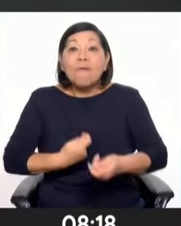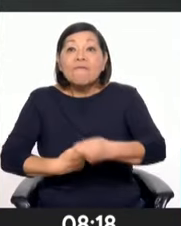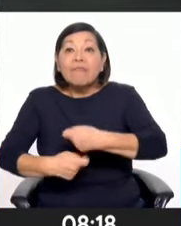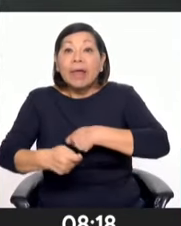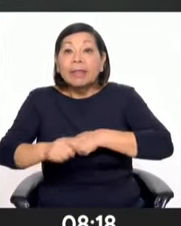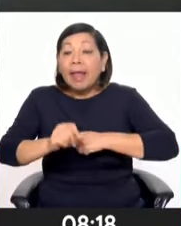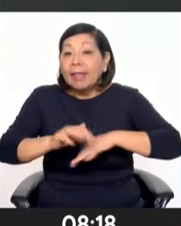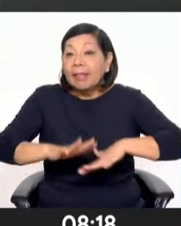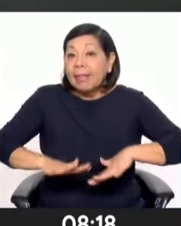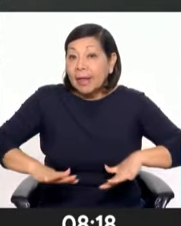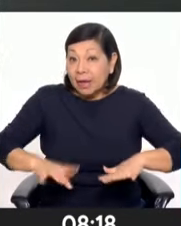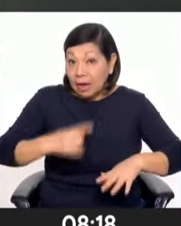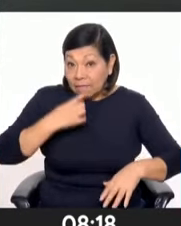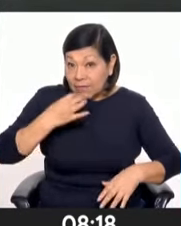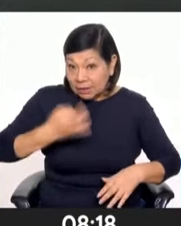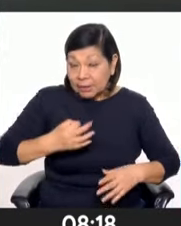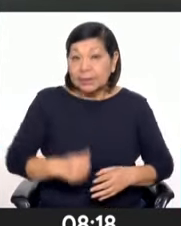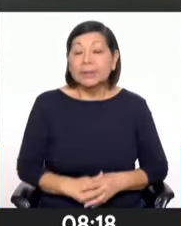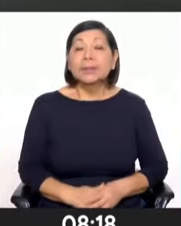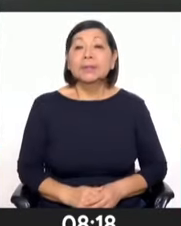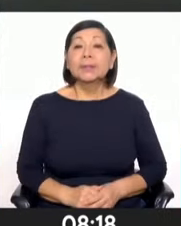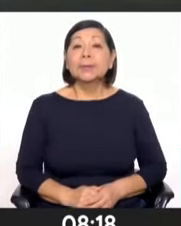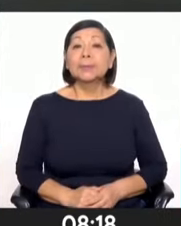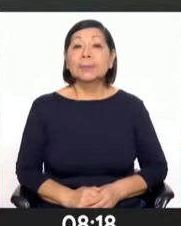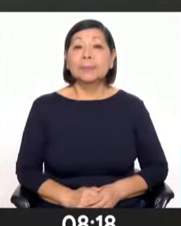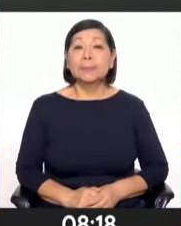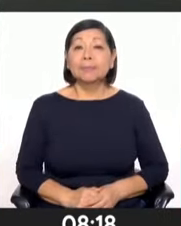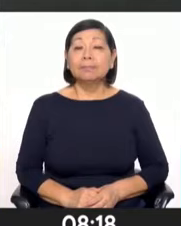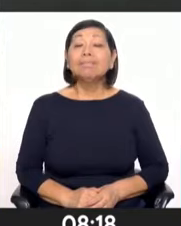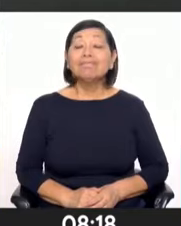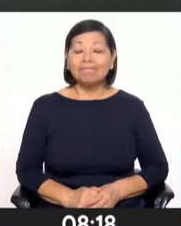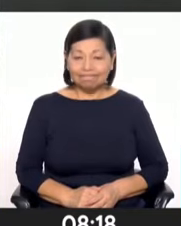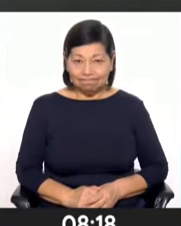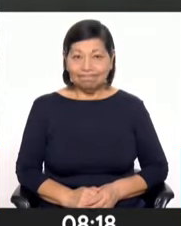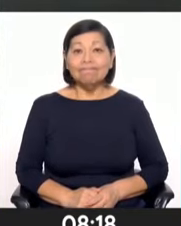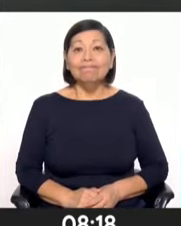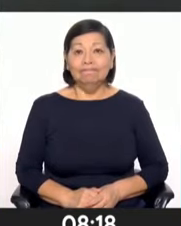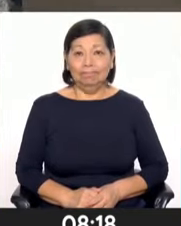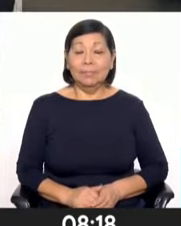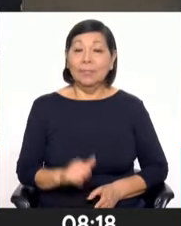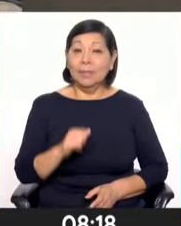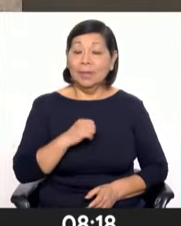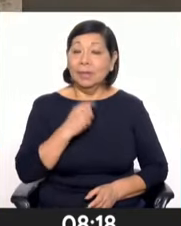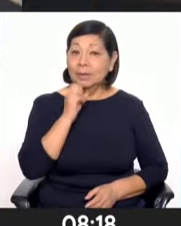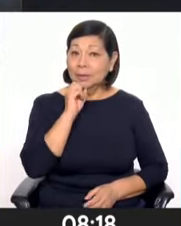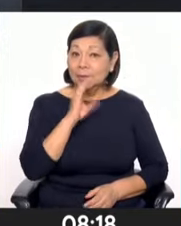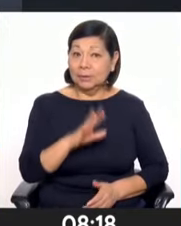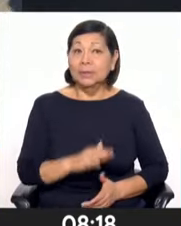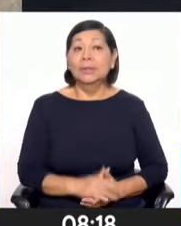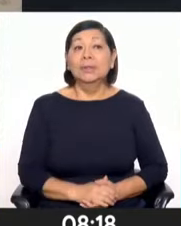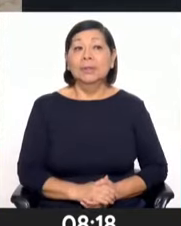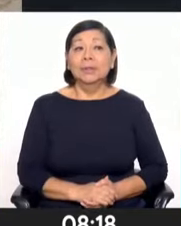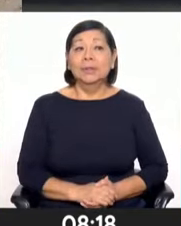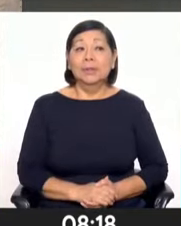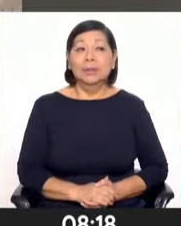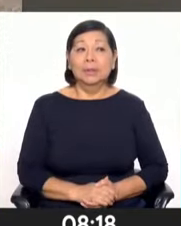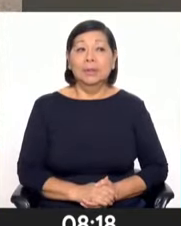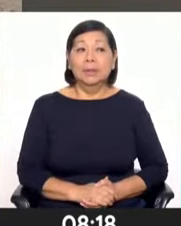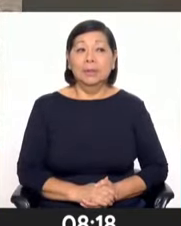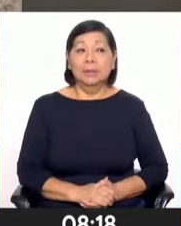de terrenos. ¿Es cierto ello? Bueno, sí. Yo quiero indicar, Álex, de que